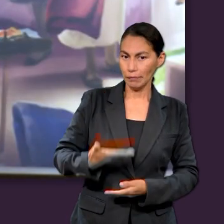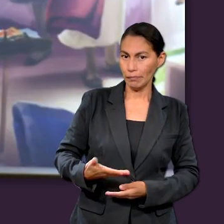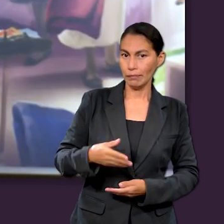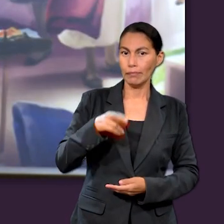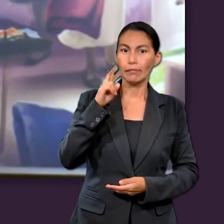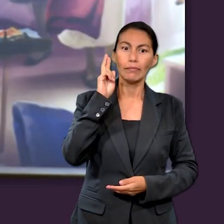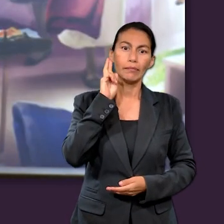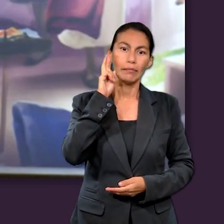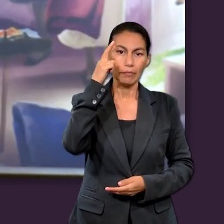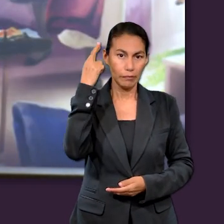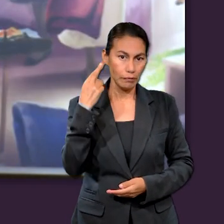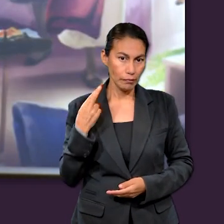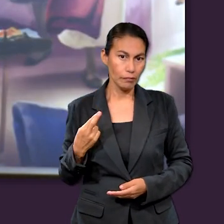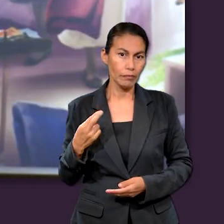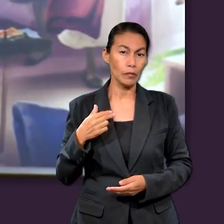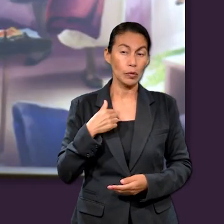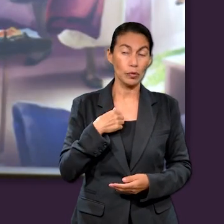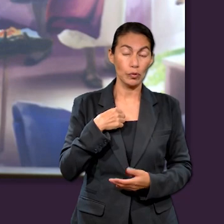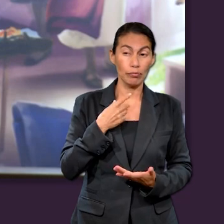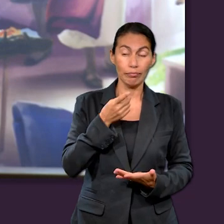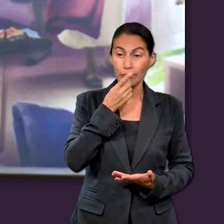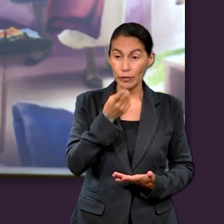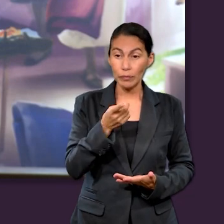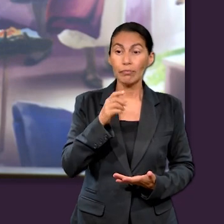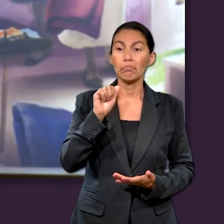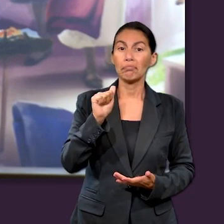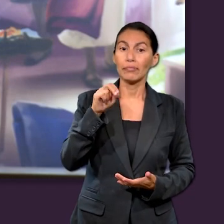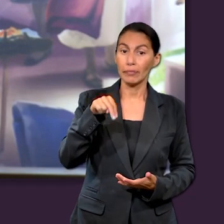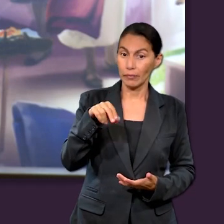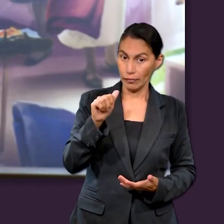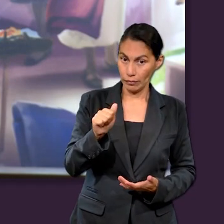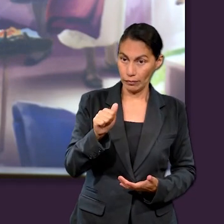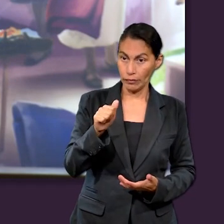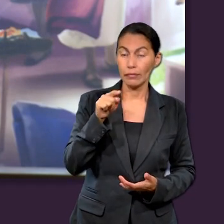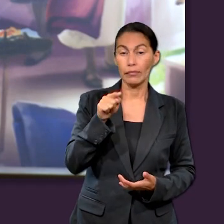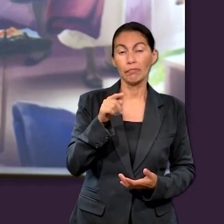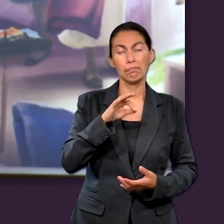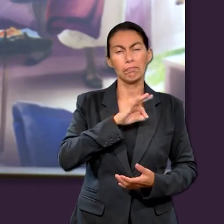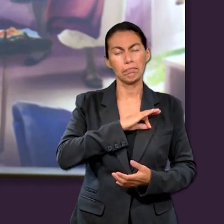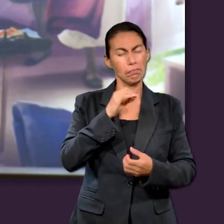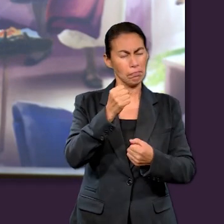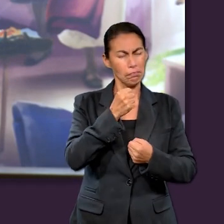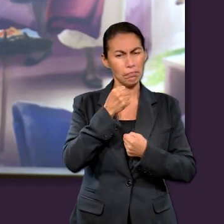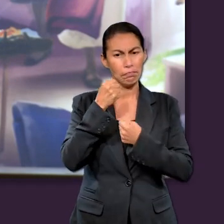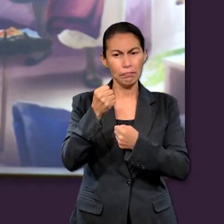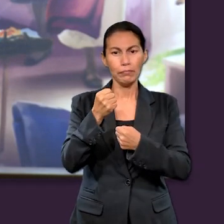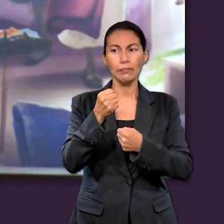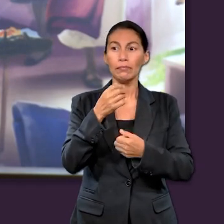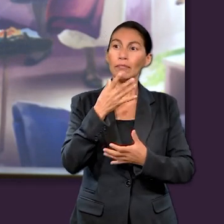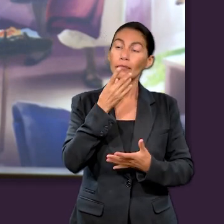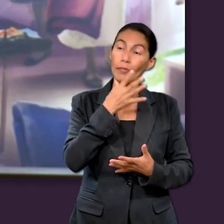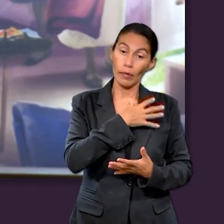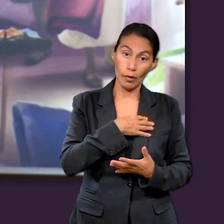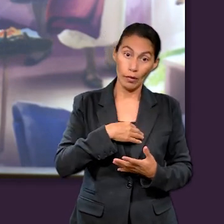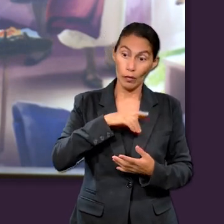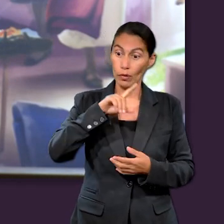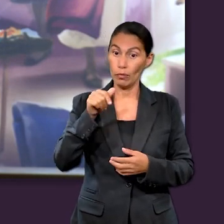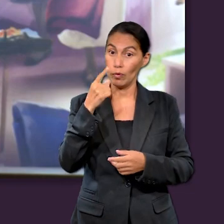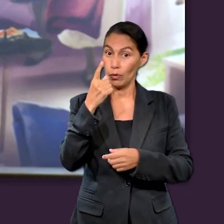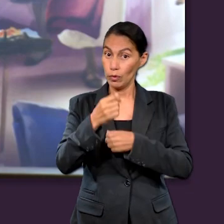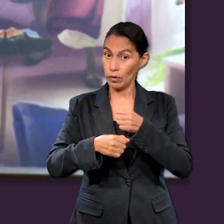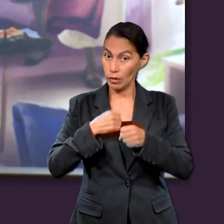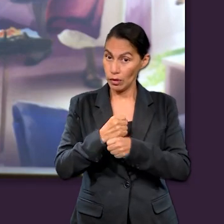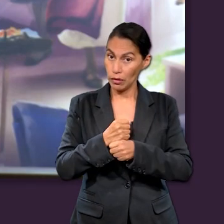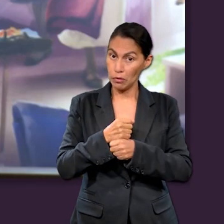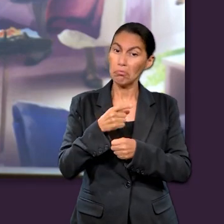mencionar a Ana, cuando ella tenía esta fe tan grande, esperando a su hijo, y aún recibiendo la promesa de que un